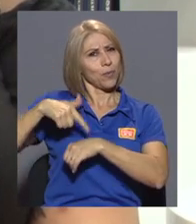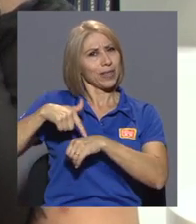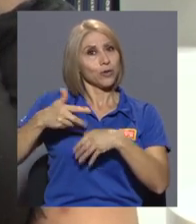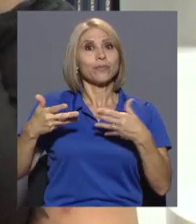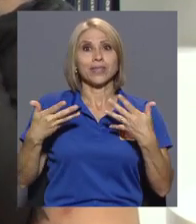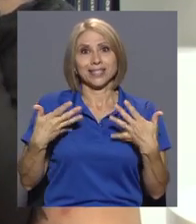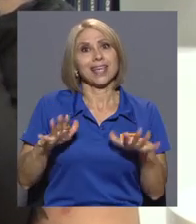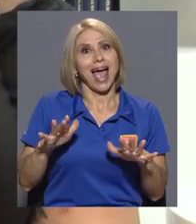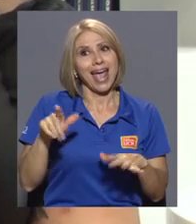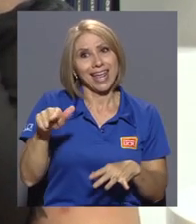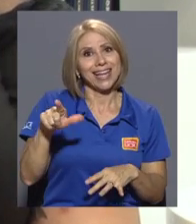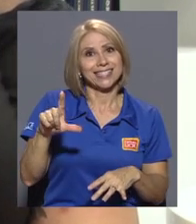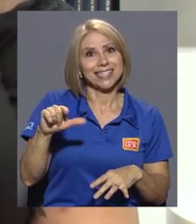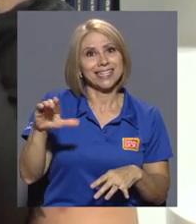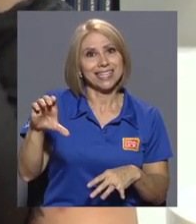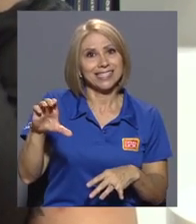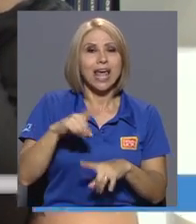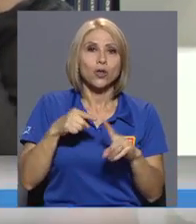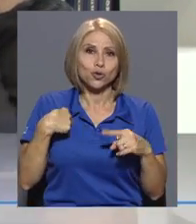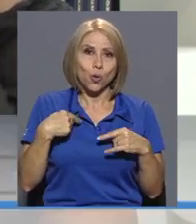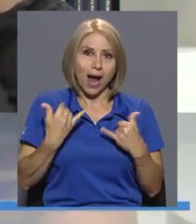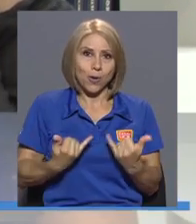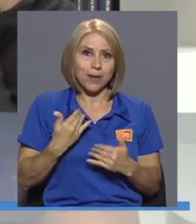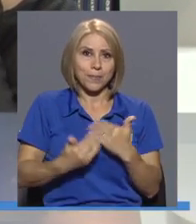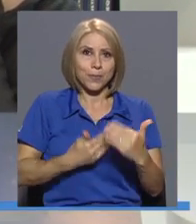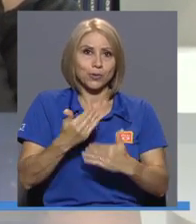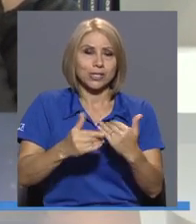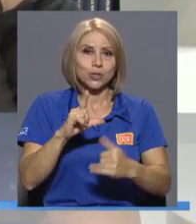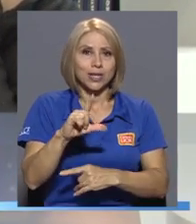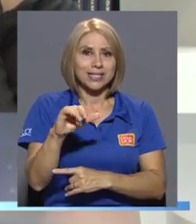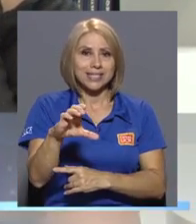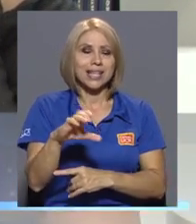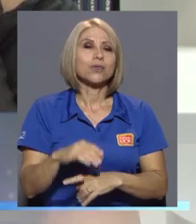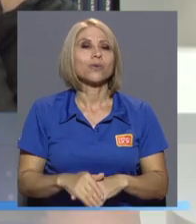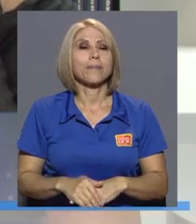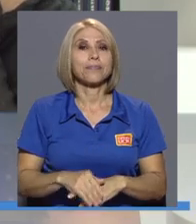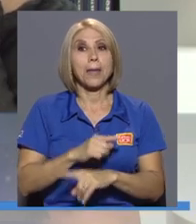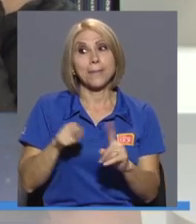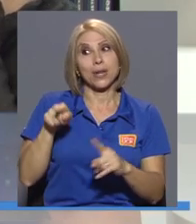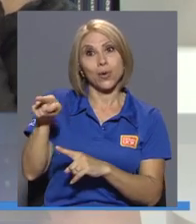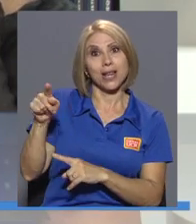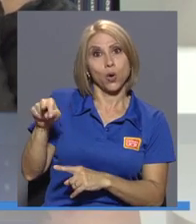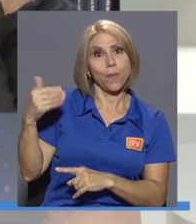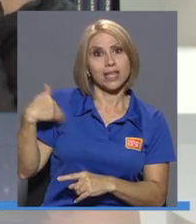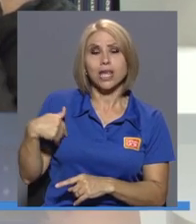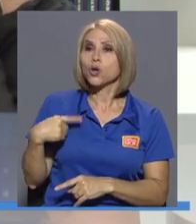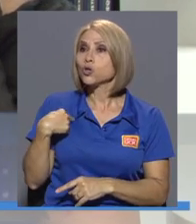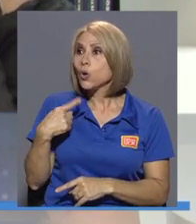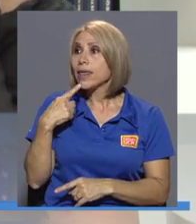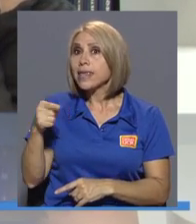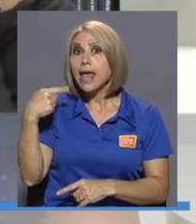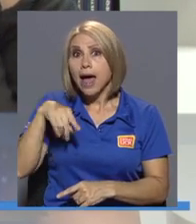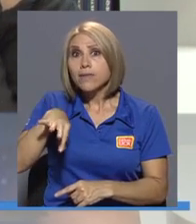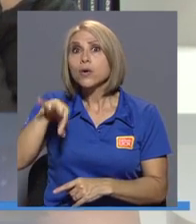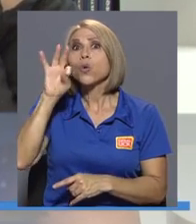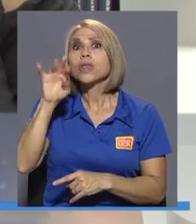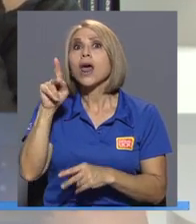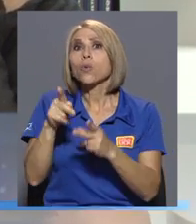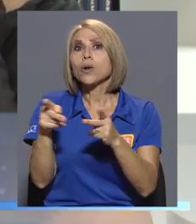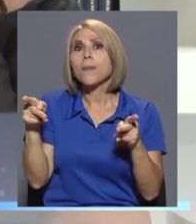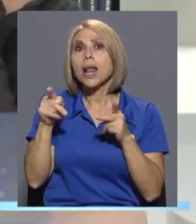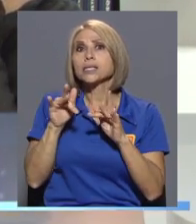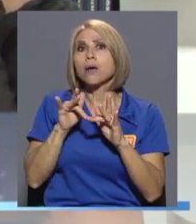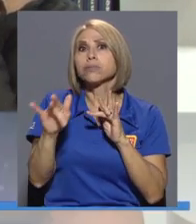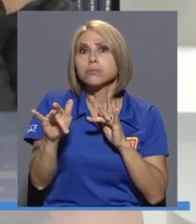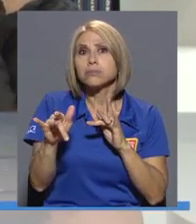licenciado, yo estoy en proceso de mi licenciatura. Yo le mencioné una vacante que vi, él